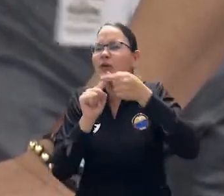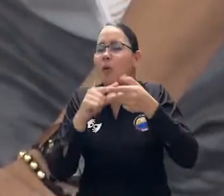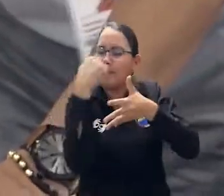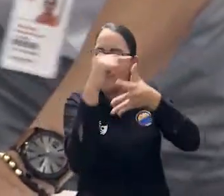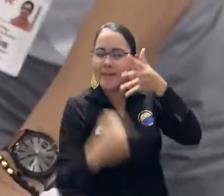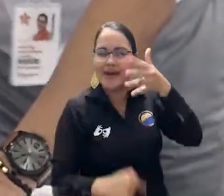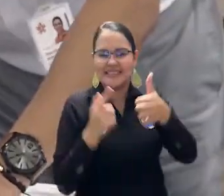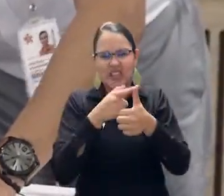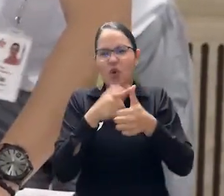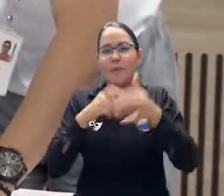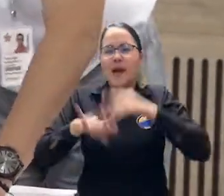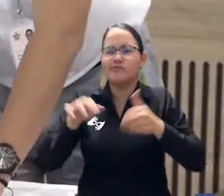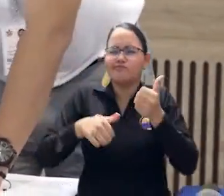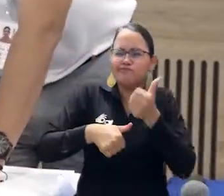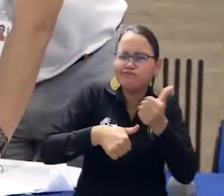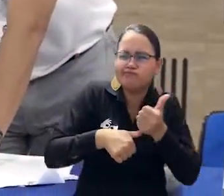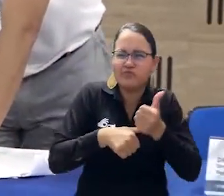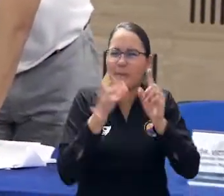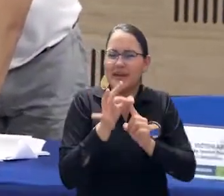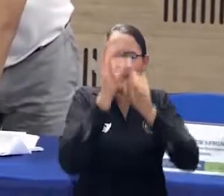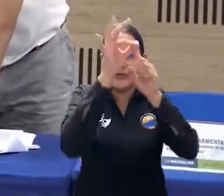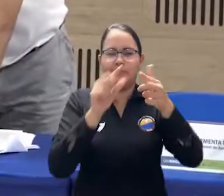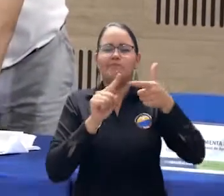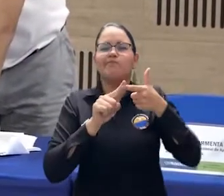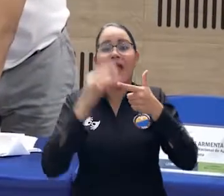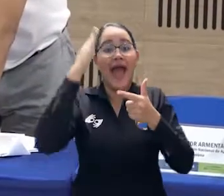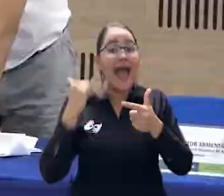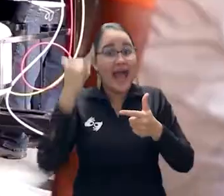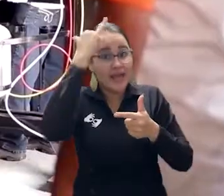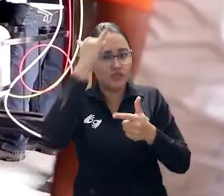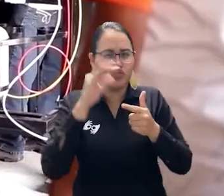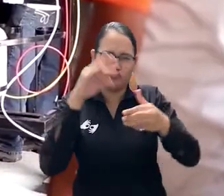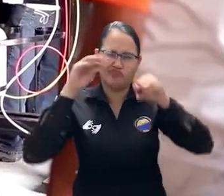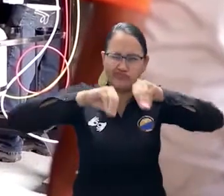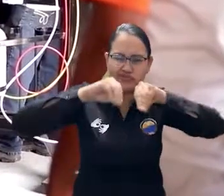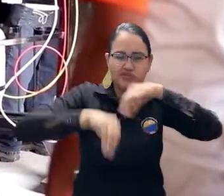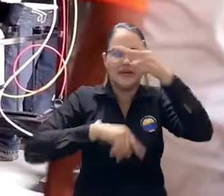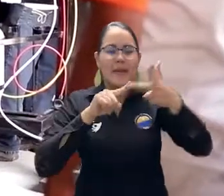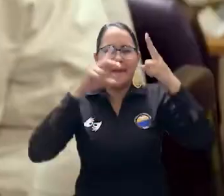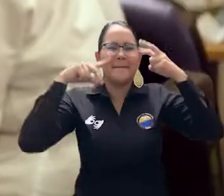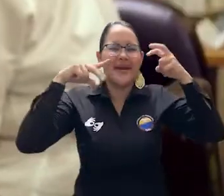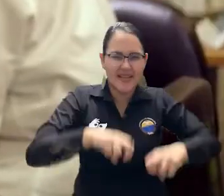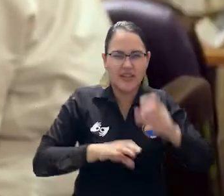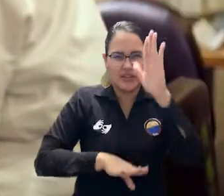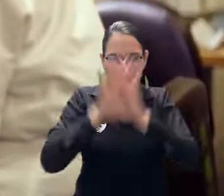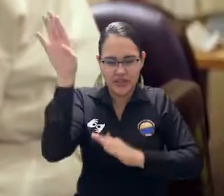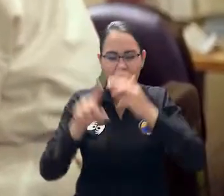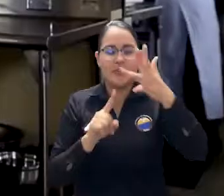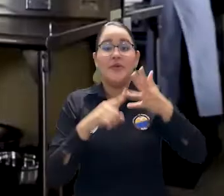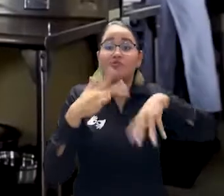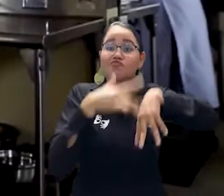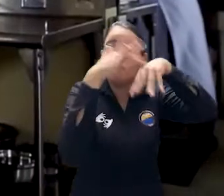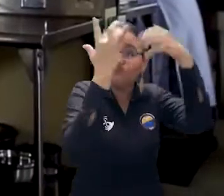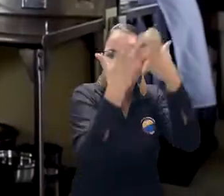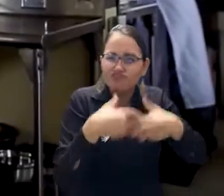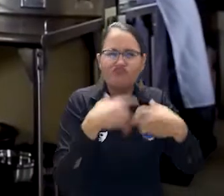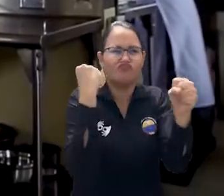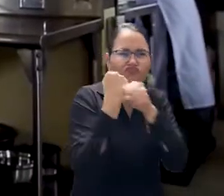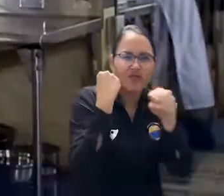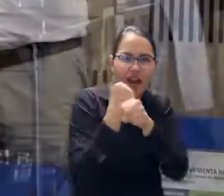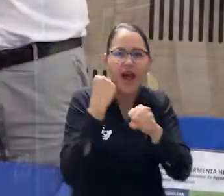centra en cinco áreas estratégicas, consultoría especializada, academia y formación, investigación y desarrollo,